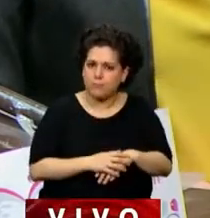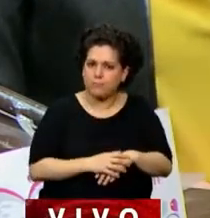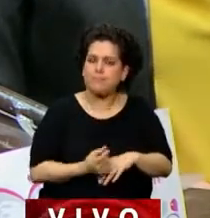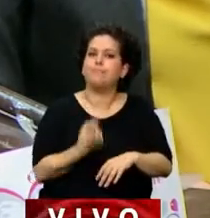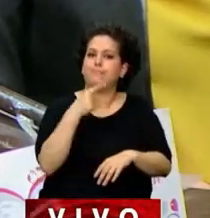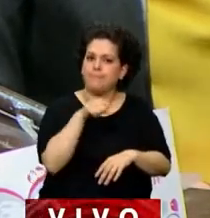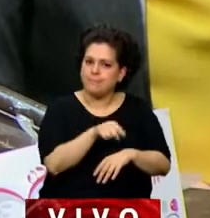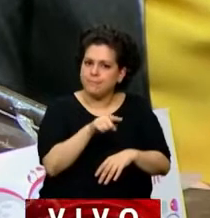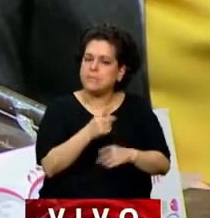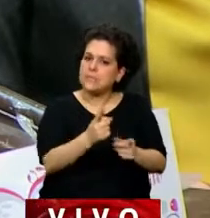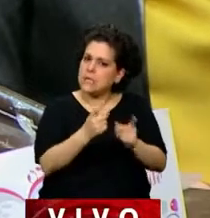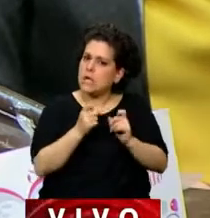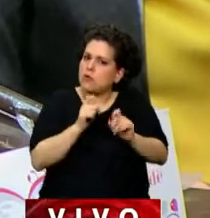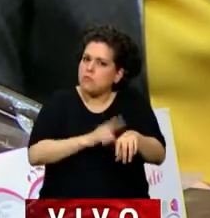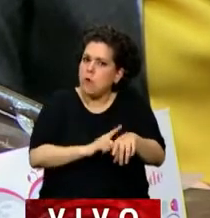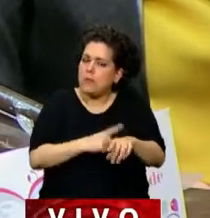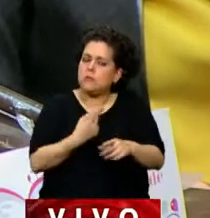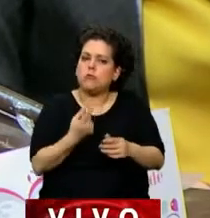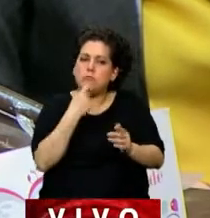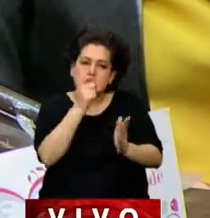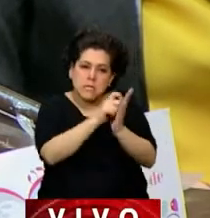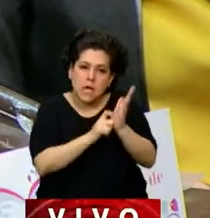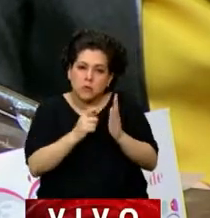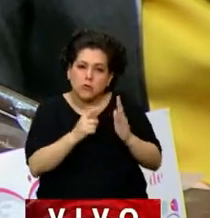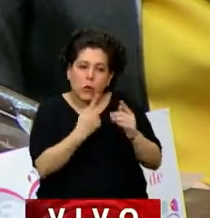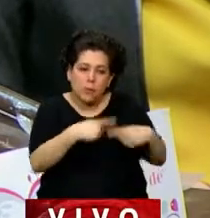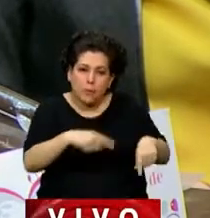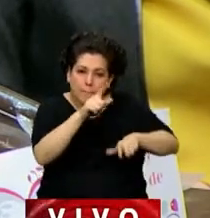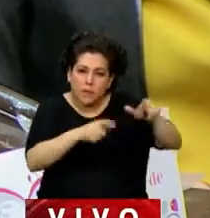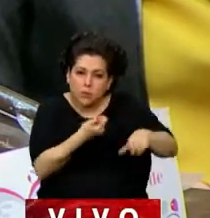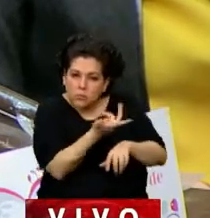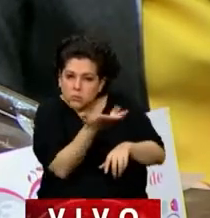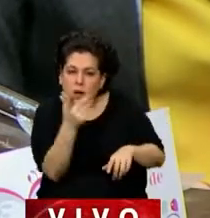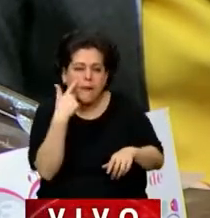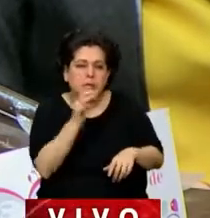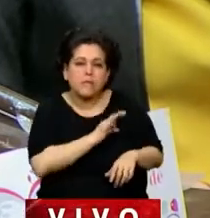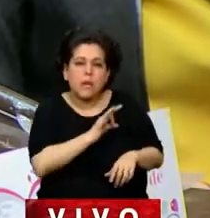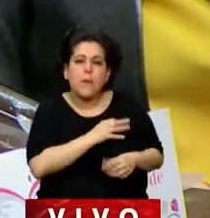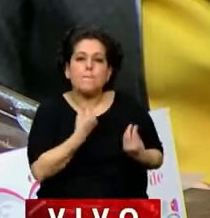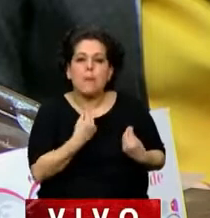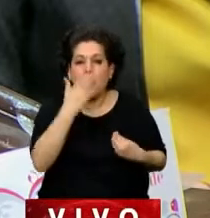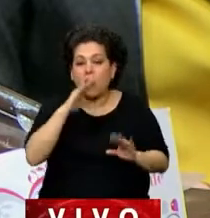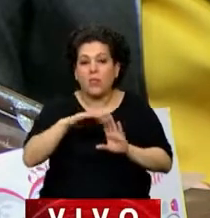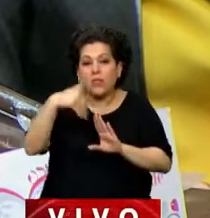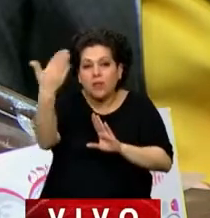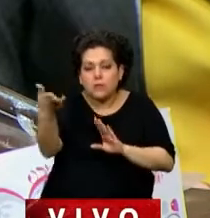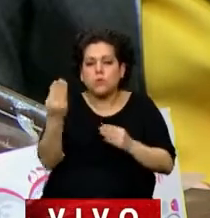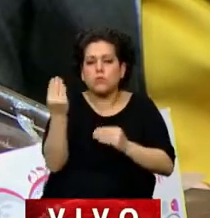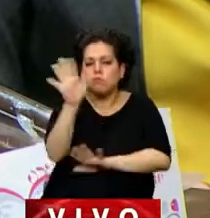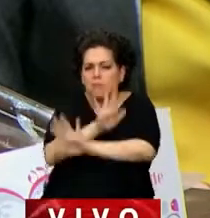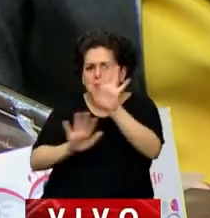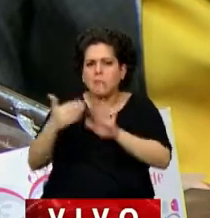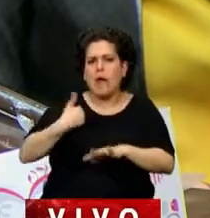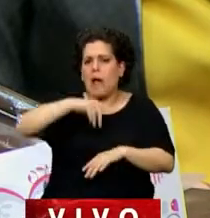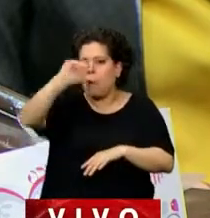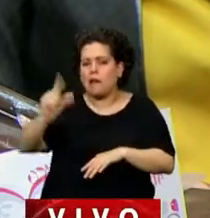necesario para planificar la Argentina que luego pudo